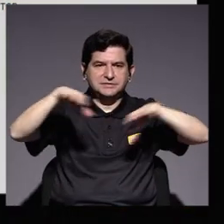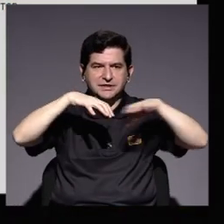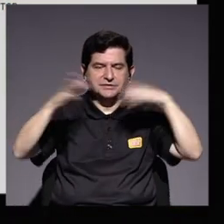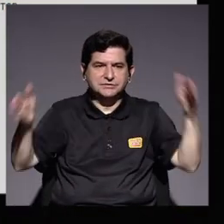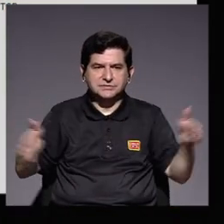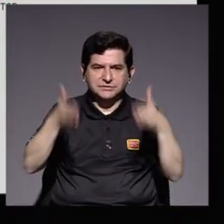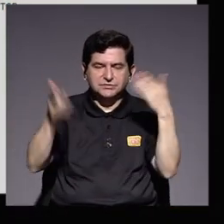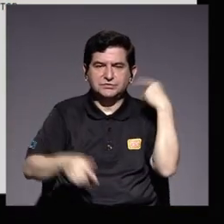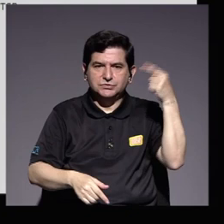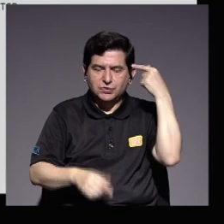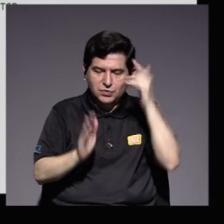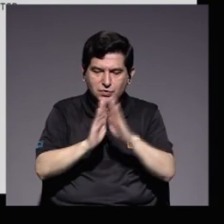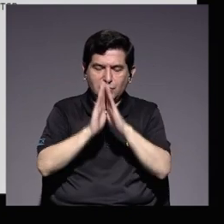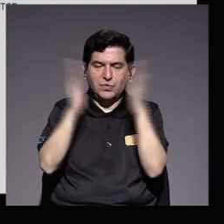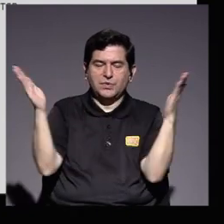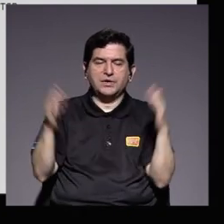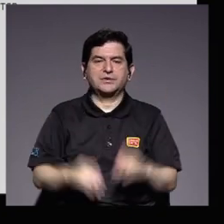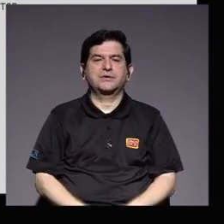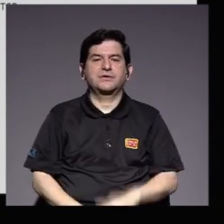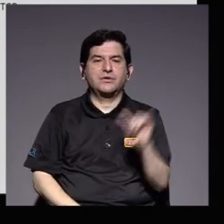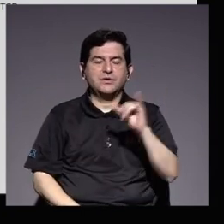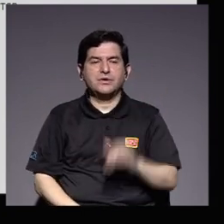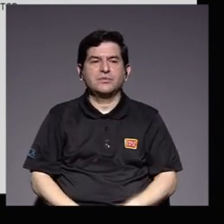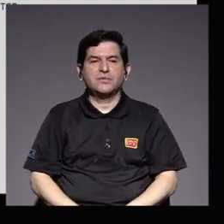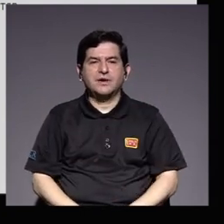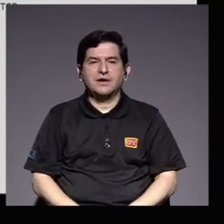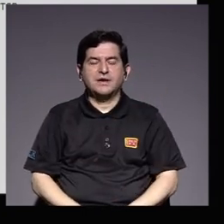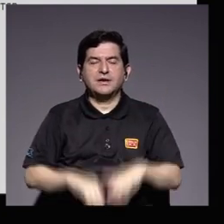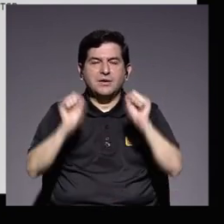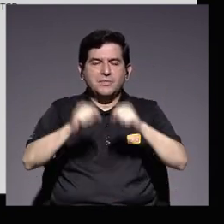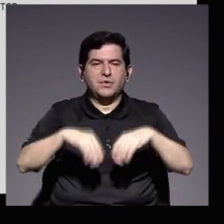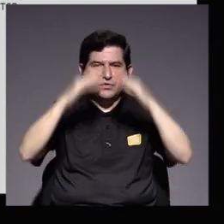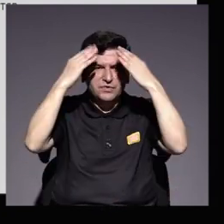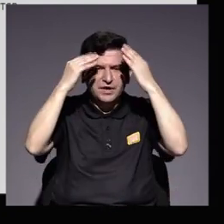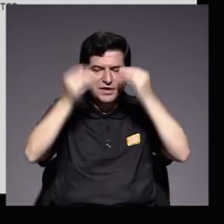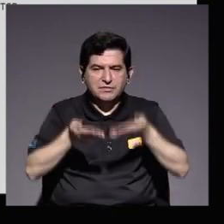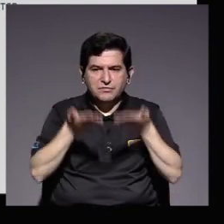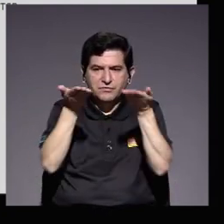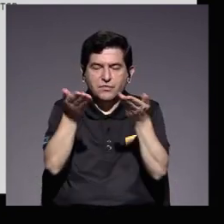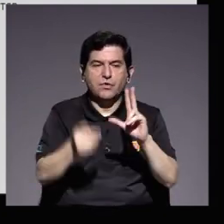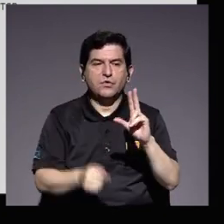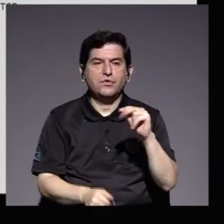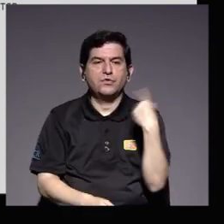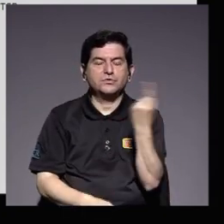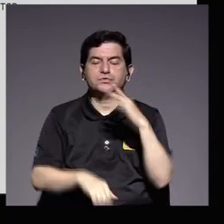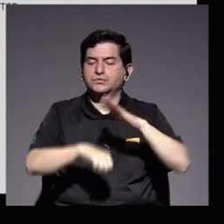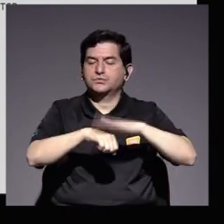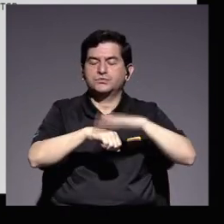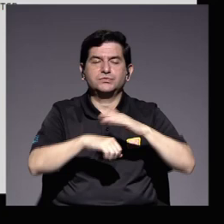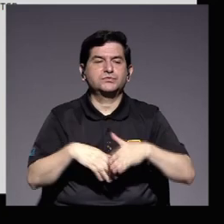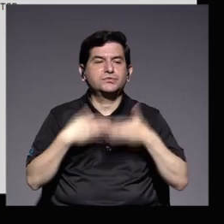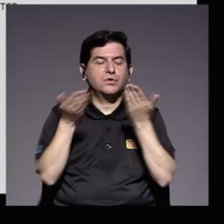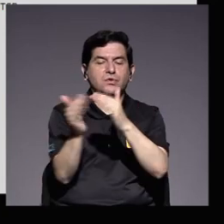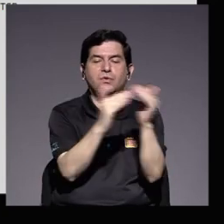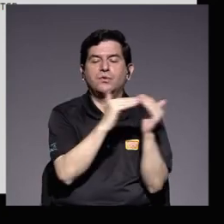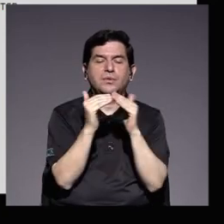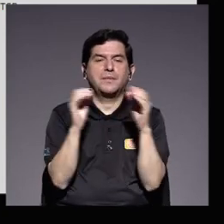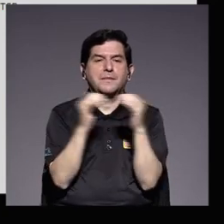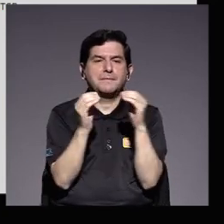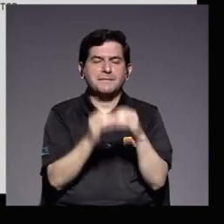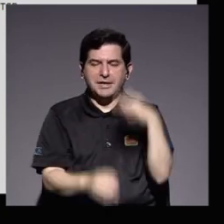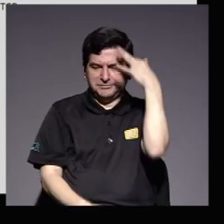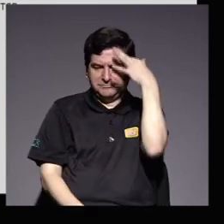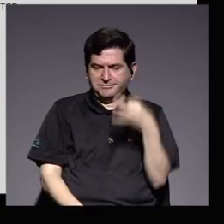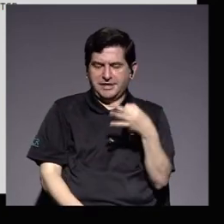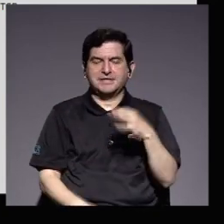que impulsen el gobierno abierto y la apertura de datos sin duda esto no solo permitirá brindarle a la comunidad mayor que